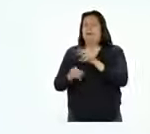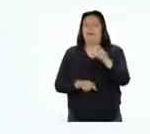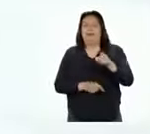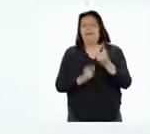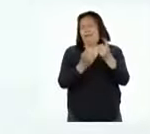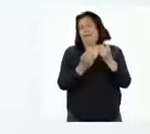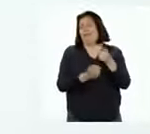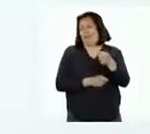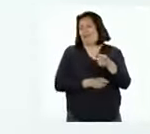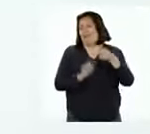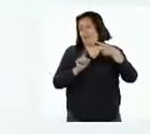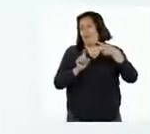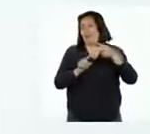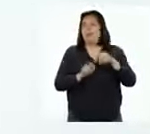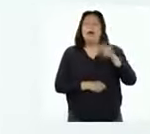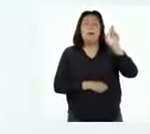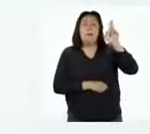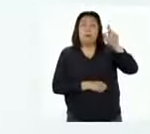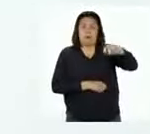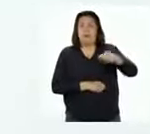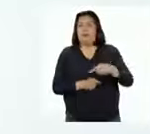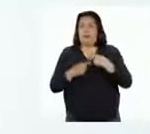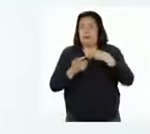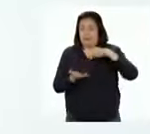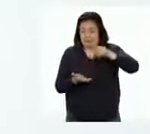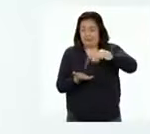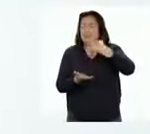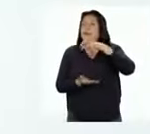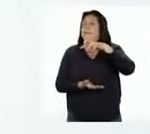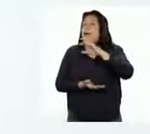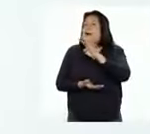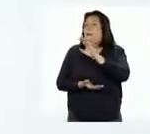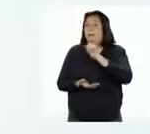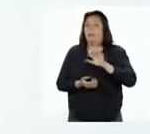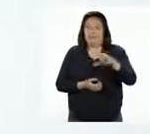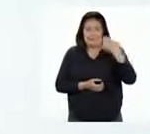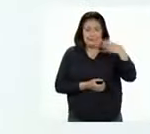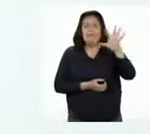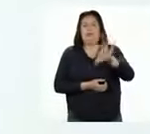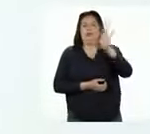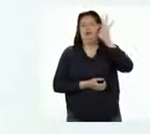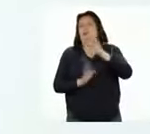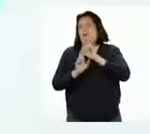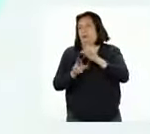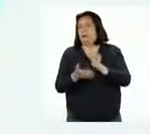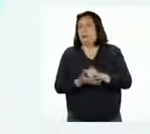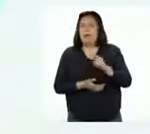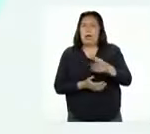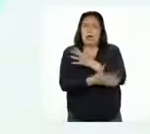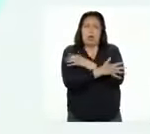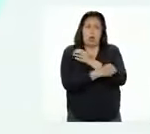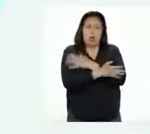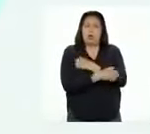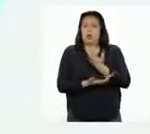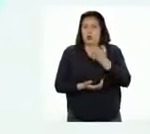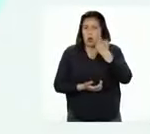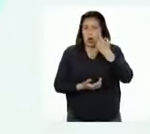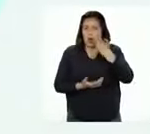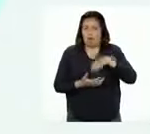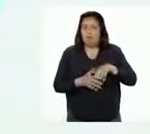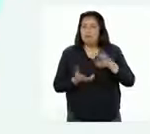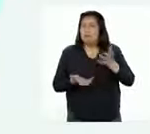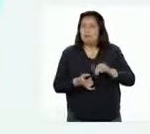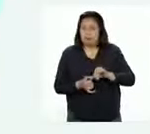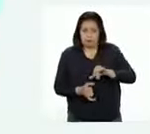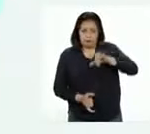de Valeria. Profesora, aquí tenemos el mensaje de Pablo nuevamente y él nos dice que ha encontrado la respuesta. El oso de anteojos macho mide dos